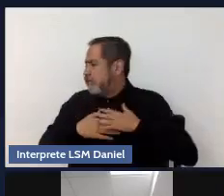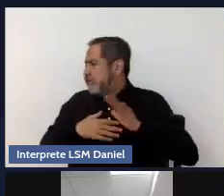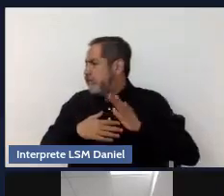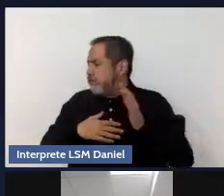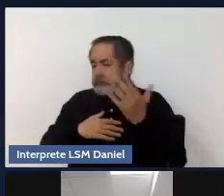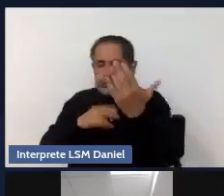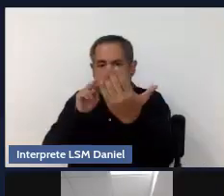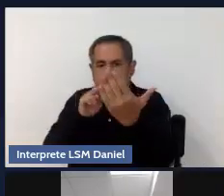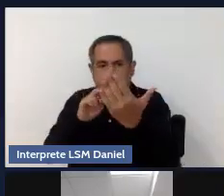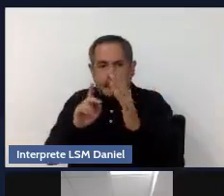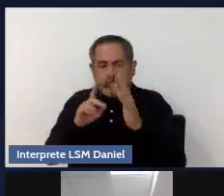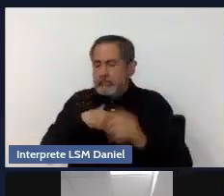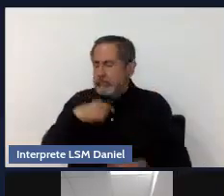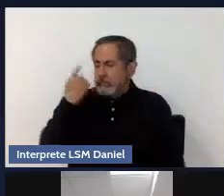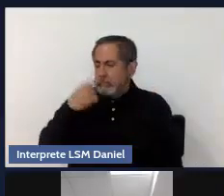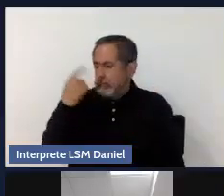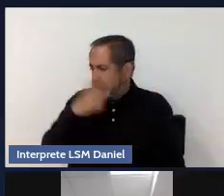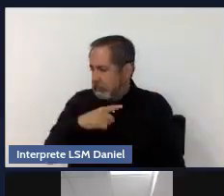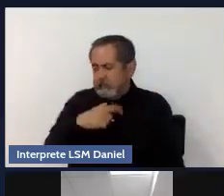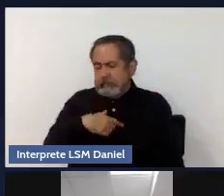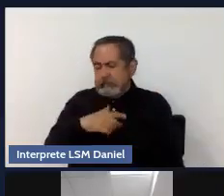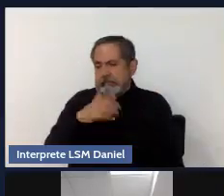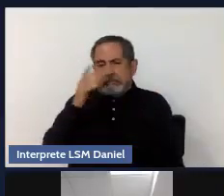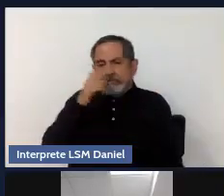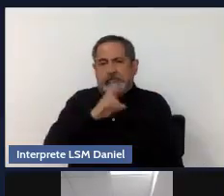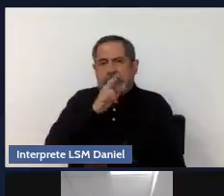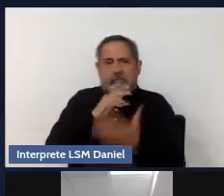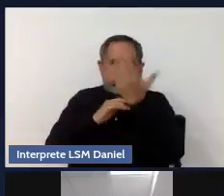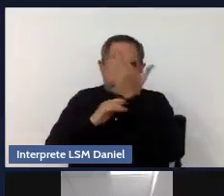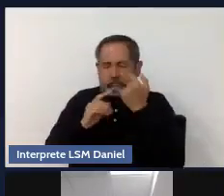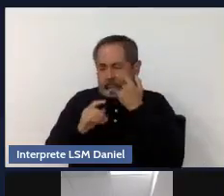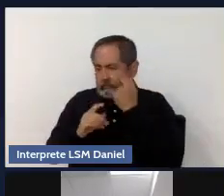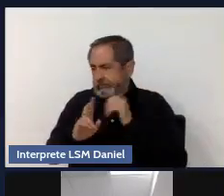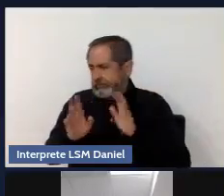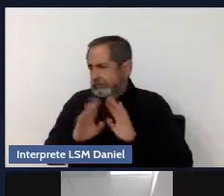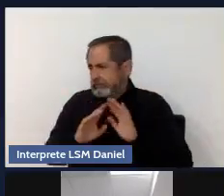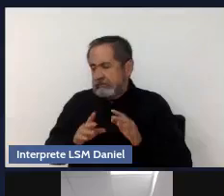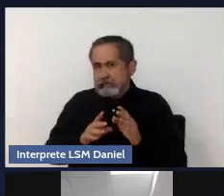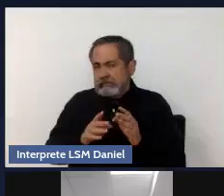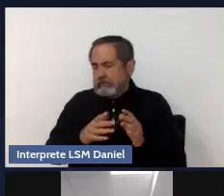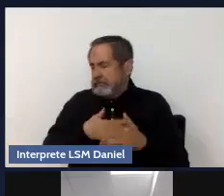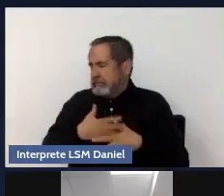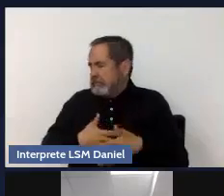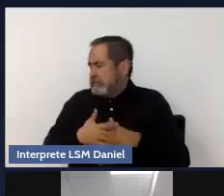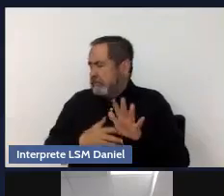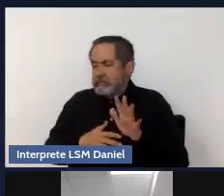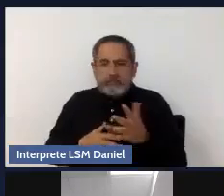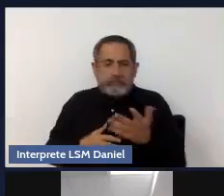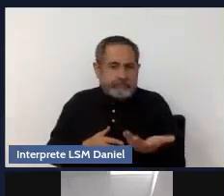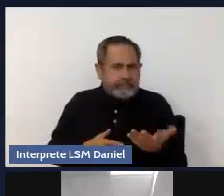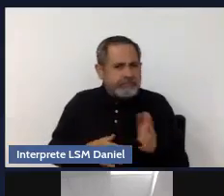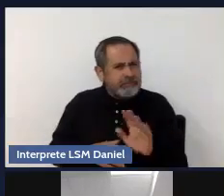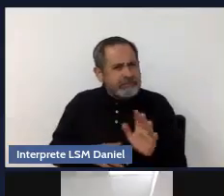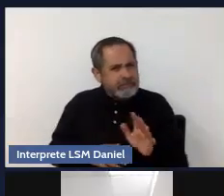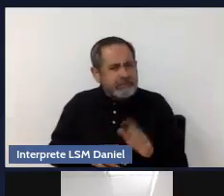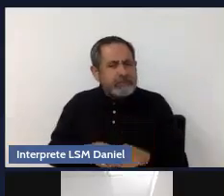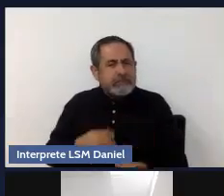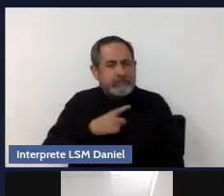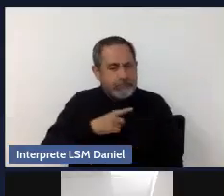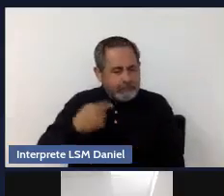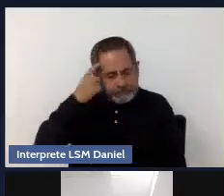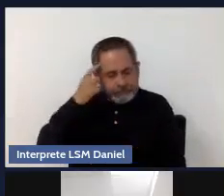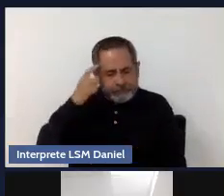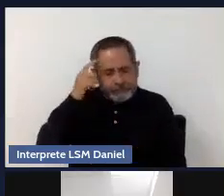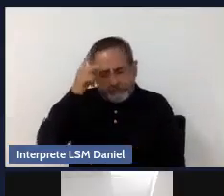veos, poco atractivos o detestables incluso. Entonces, habrá que revisar esa